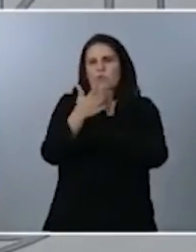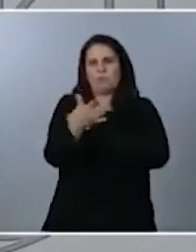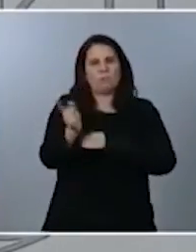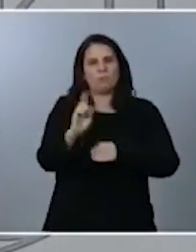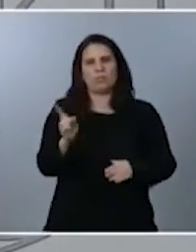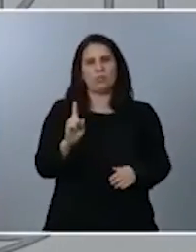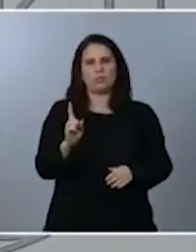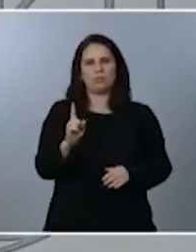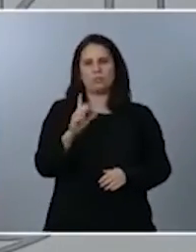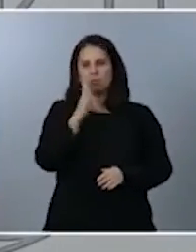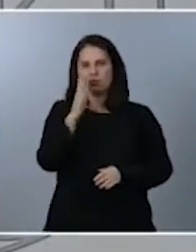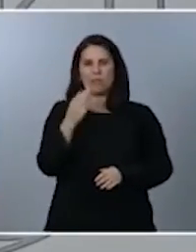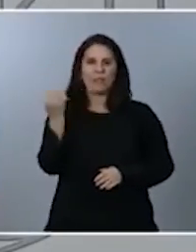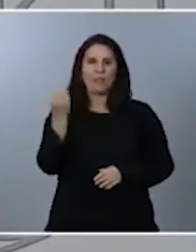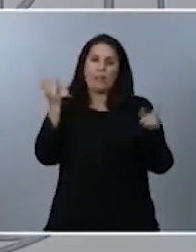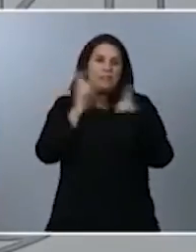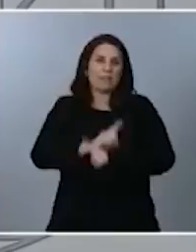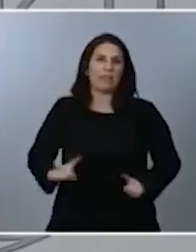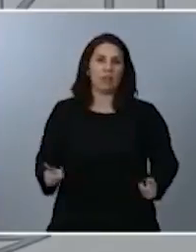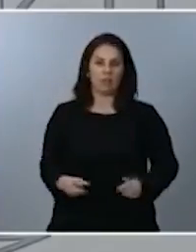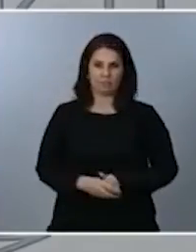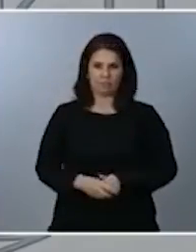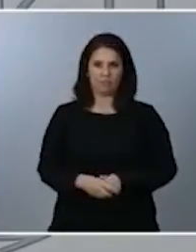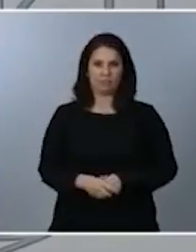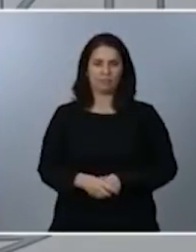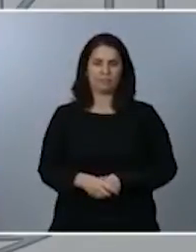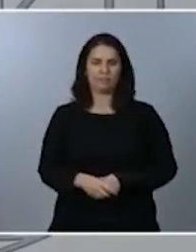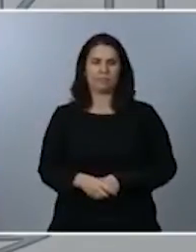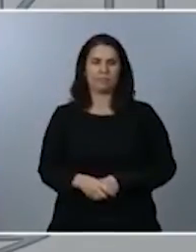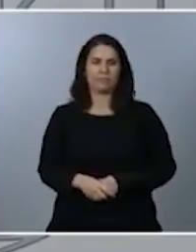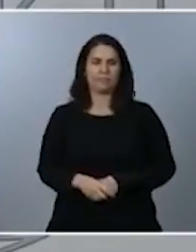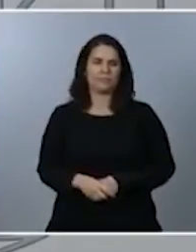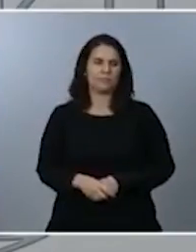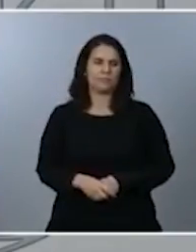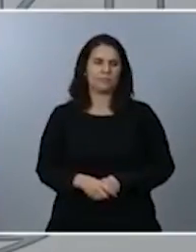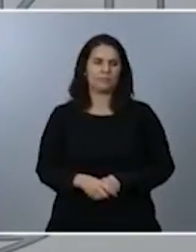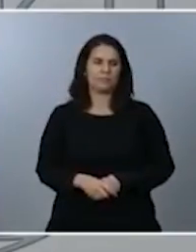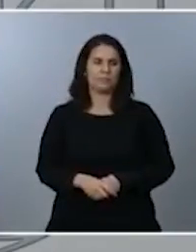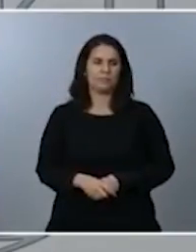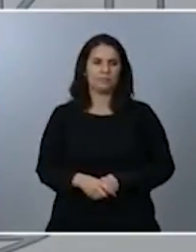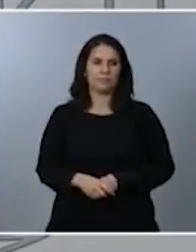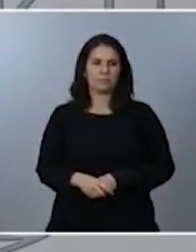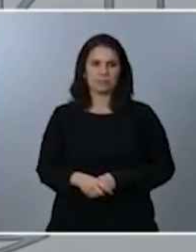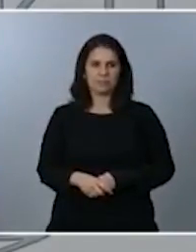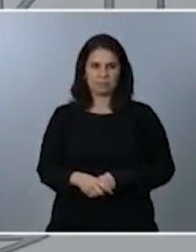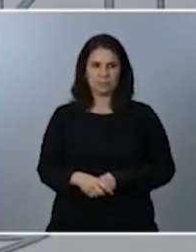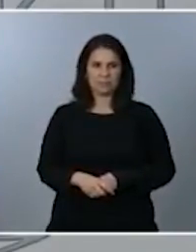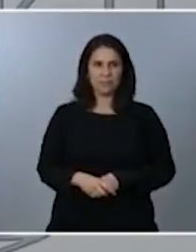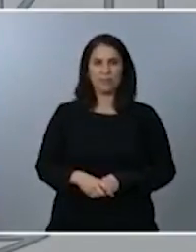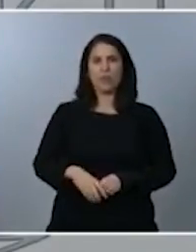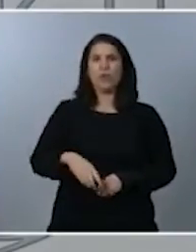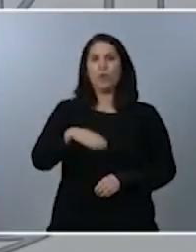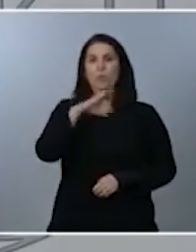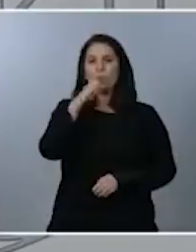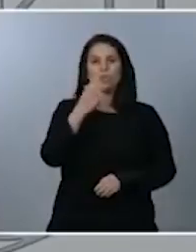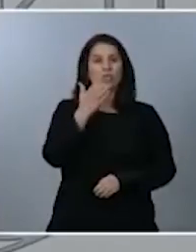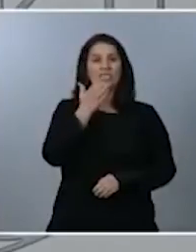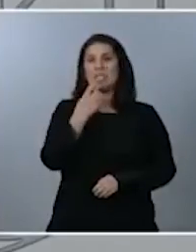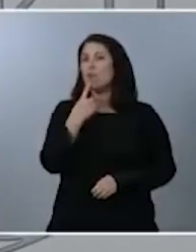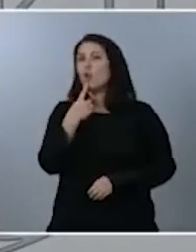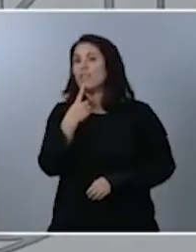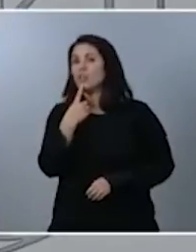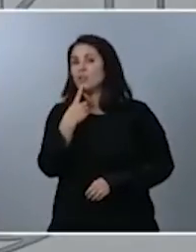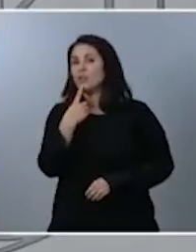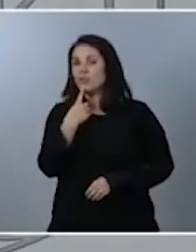discreción de las negociaciones que se desarrollan. Por tanto, todo lo que no he dicho sobre sociedades no va, ni el 15